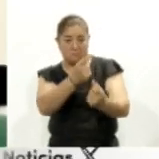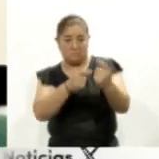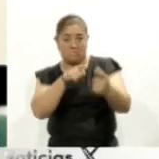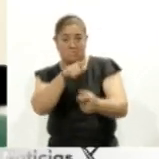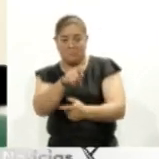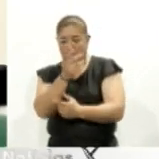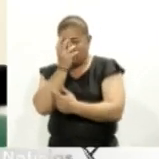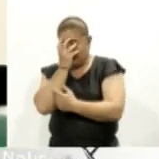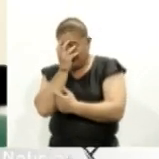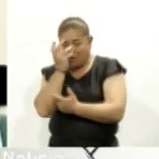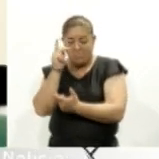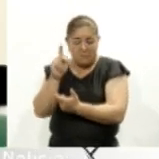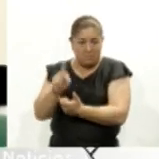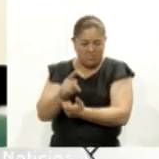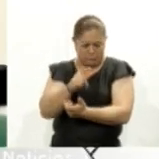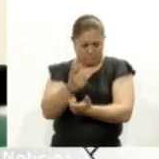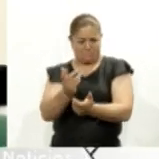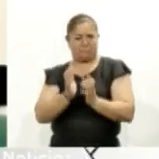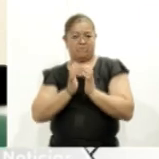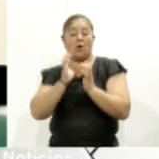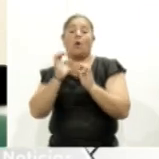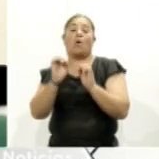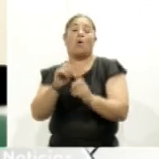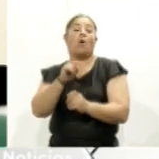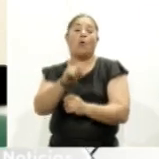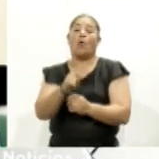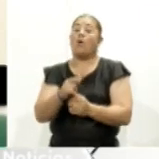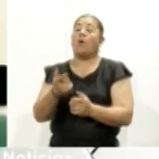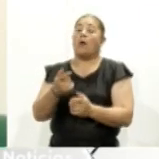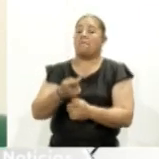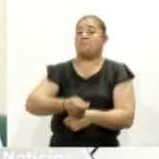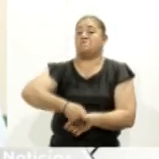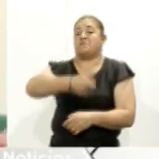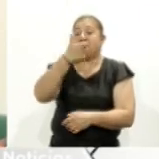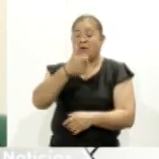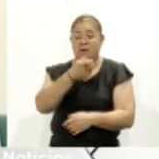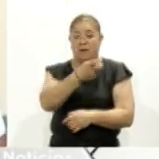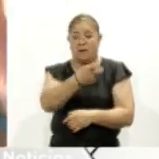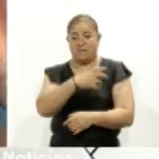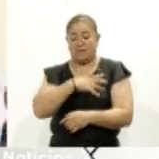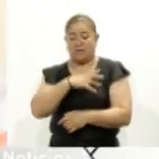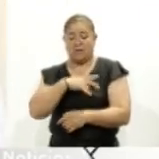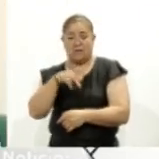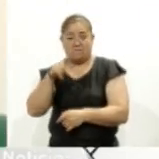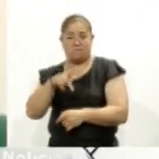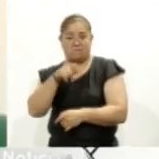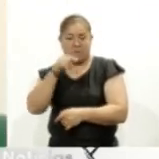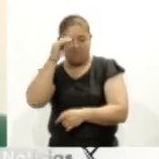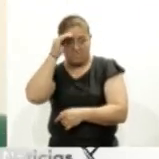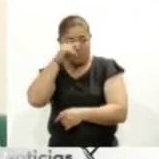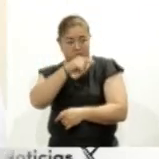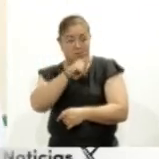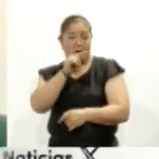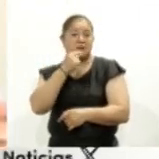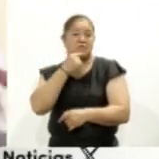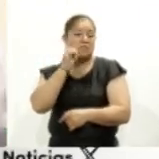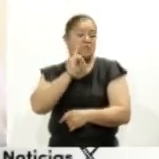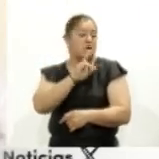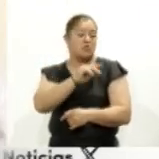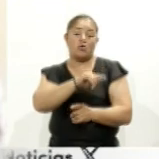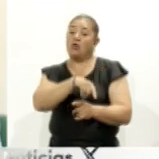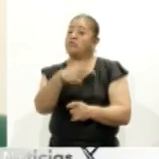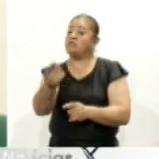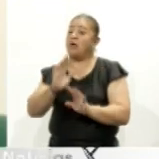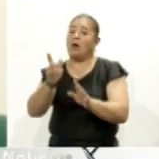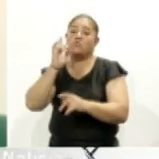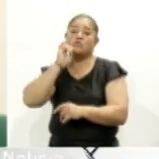una vergüenza, o que en muchos casos tener la menarquia, que es la primera menstruación, supone que una niña ya es una mujer, entonces por lo tanto apta